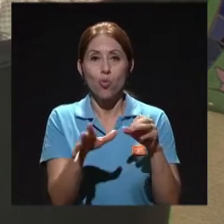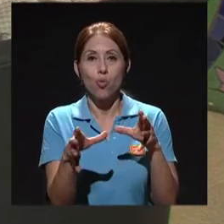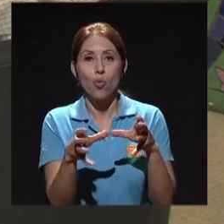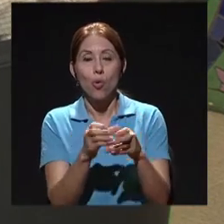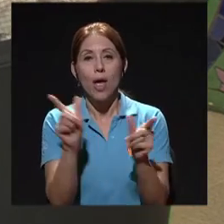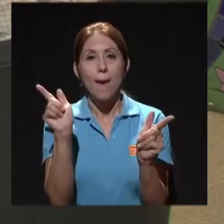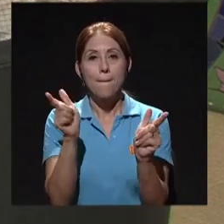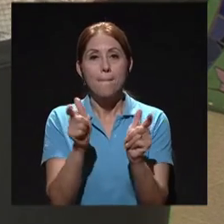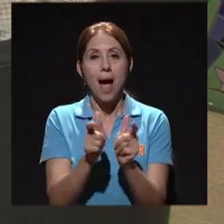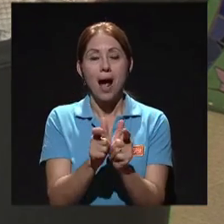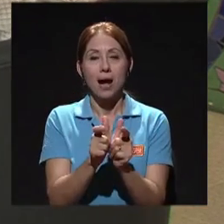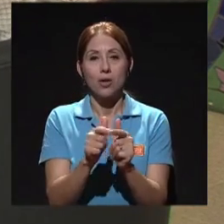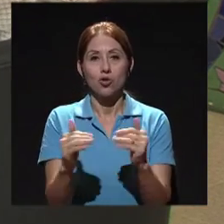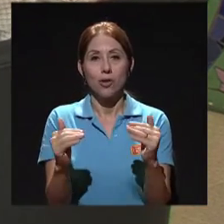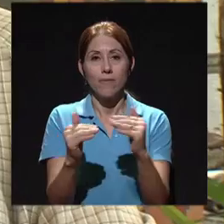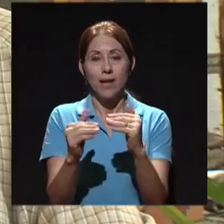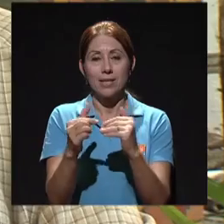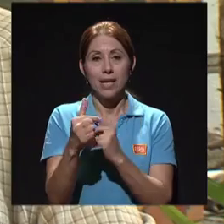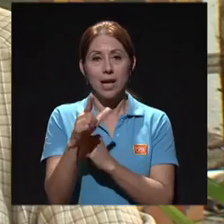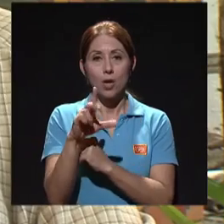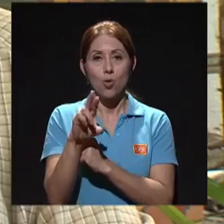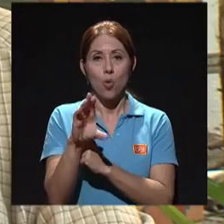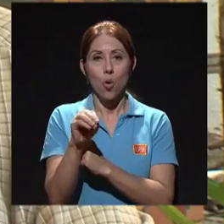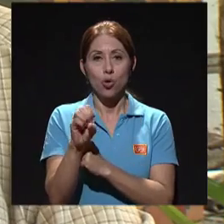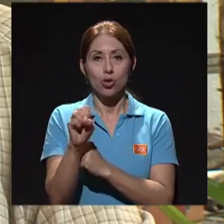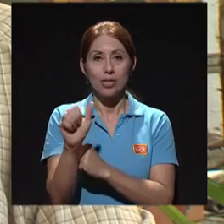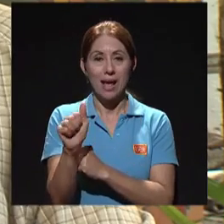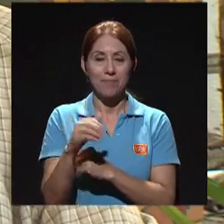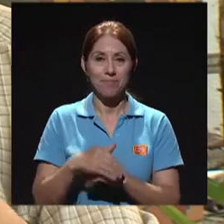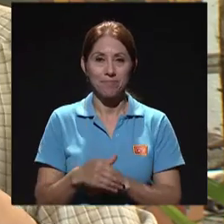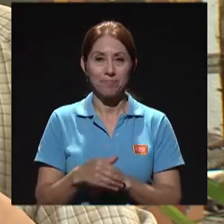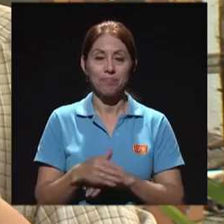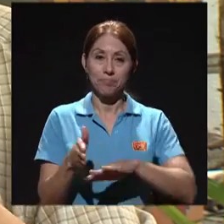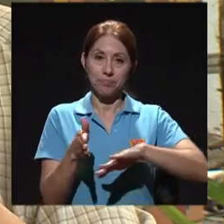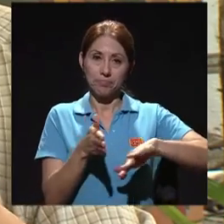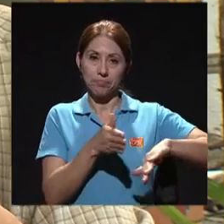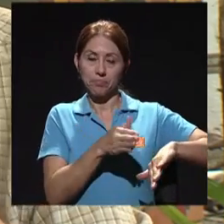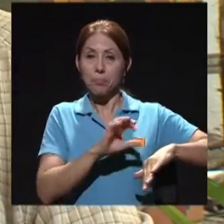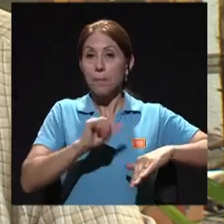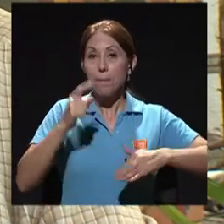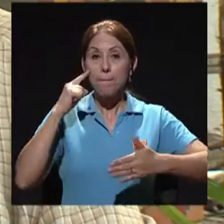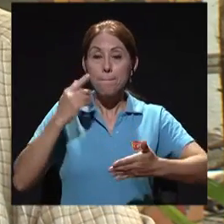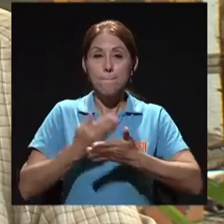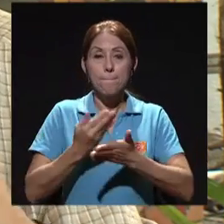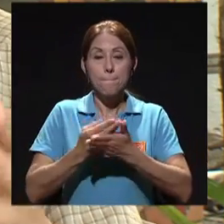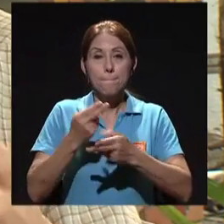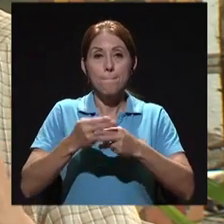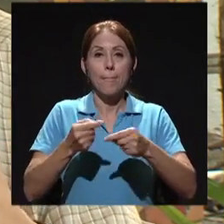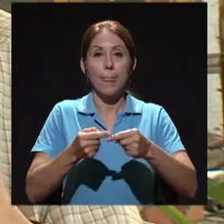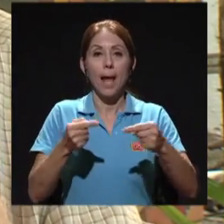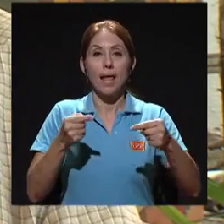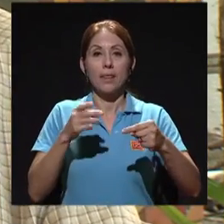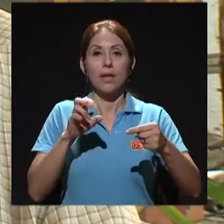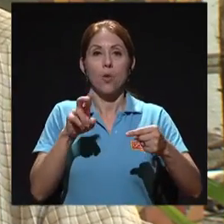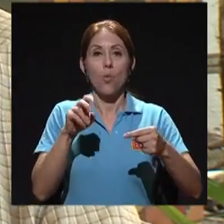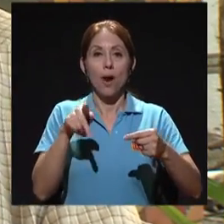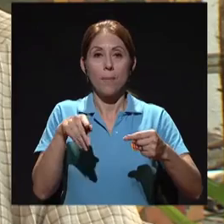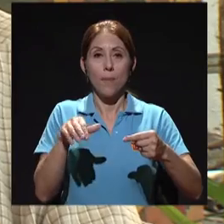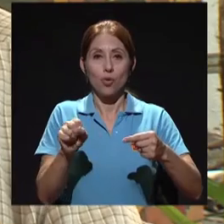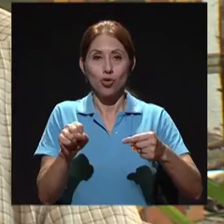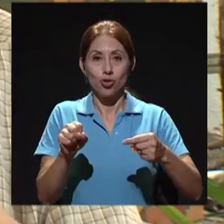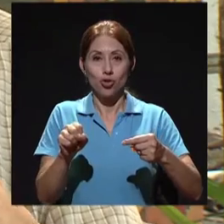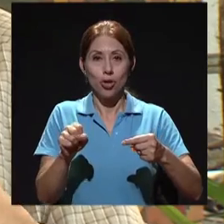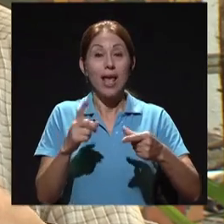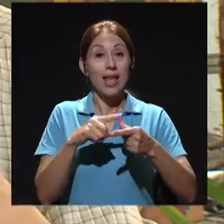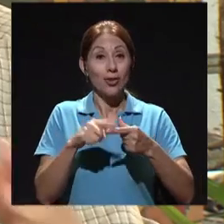Hay otras cosas, por ejemplo, las pruebas de anticuerpos. Eso se puede agarrar el